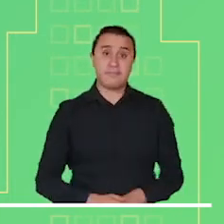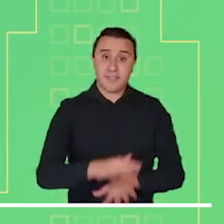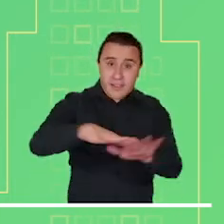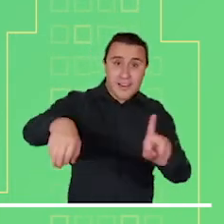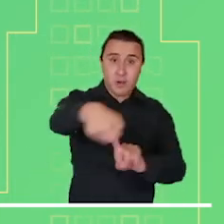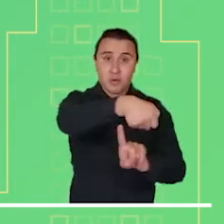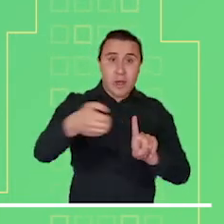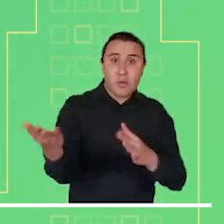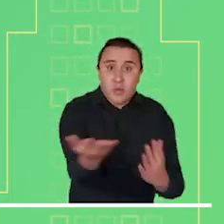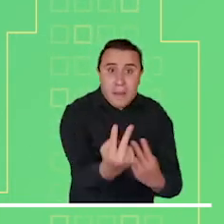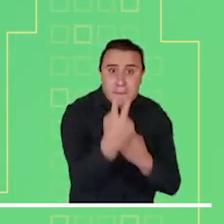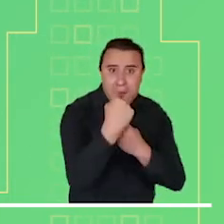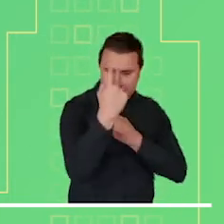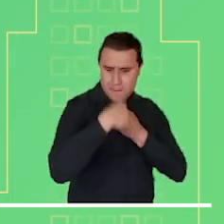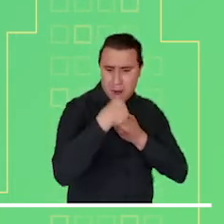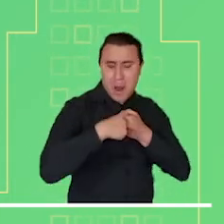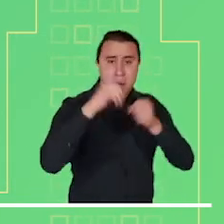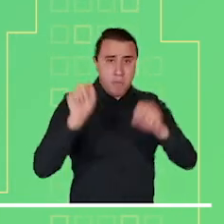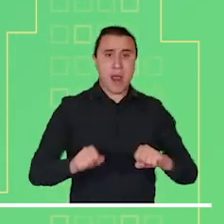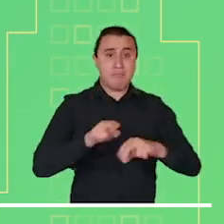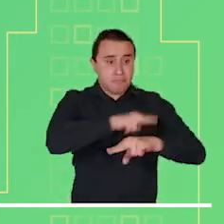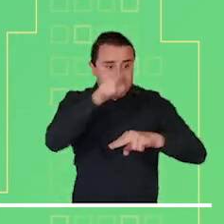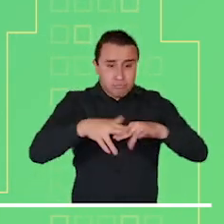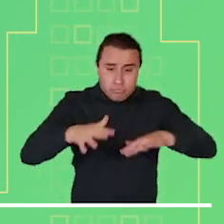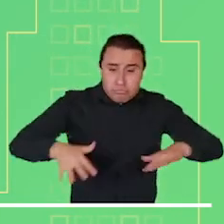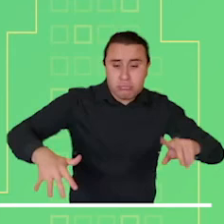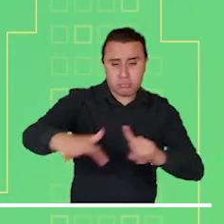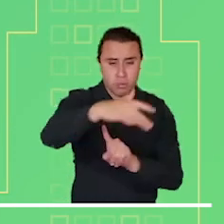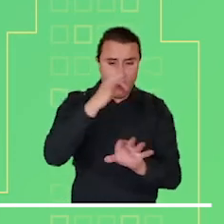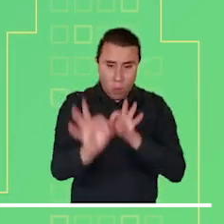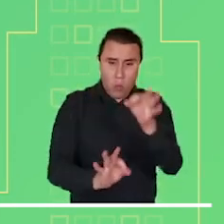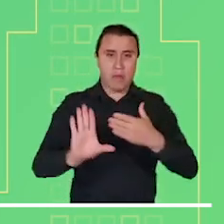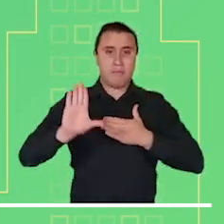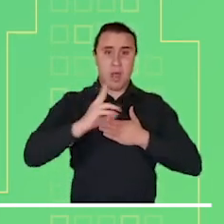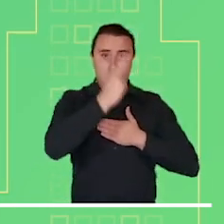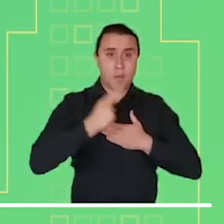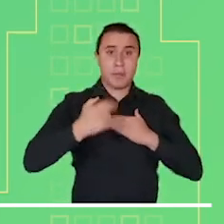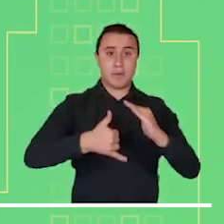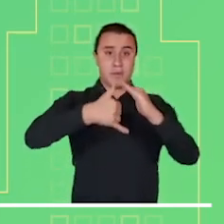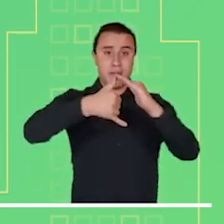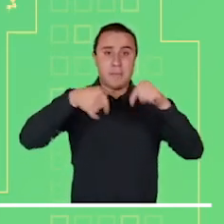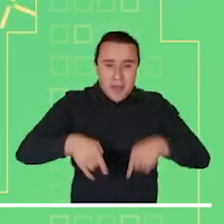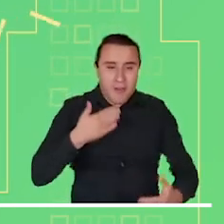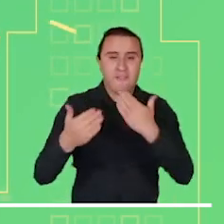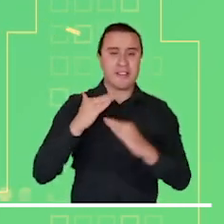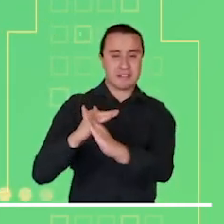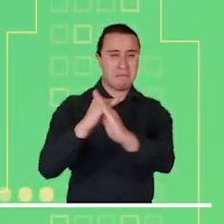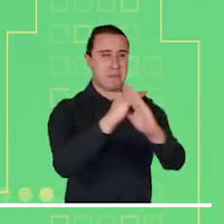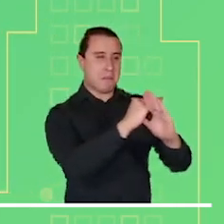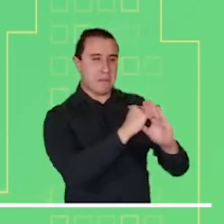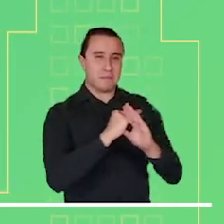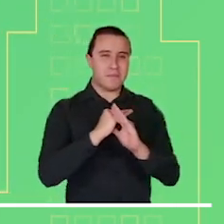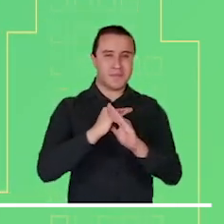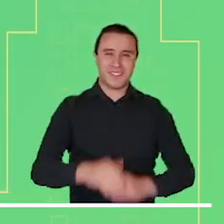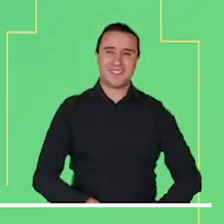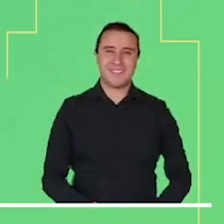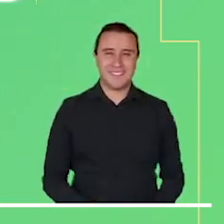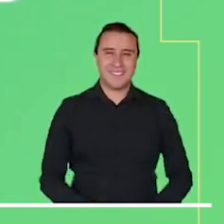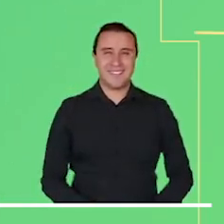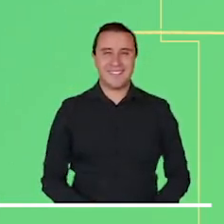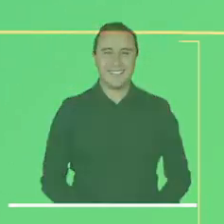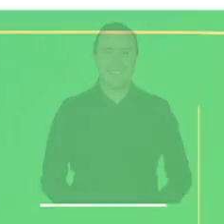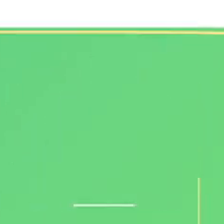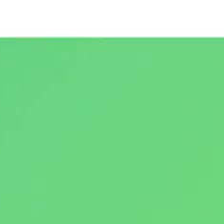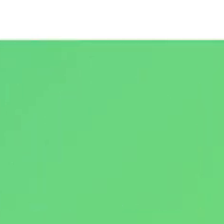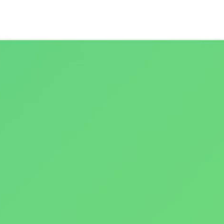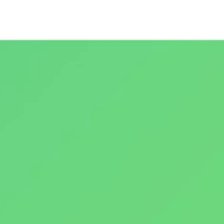Finalizamos con la información meteomarina y la alerta roja por oleaje y viento en el centro del Mar Caribe. Los esperamos en nuestras redes sociales.